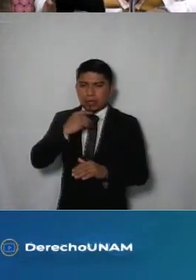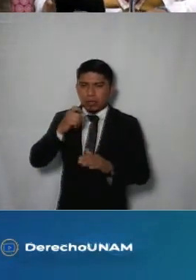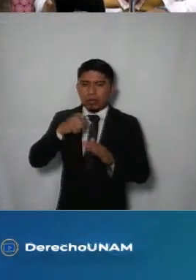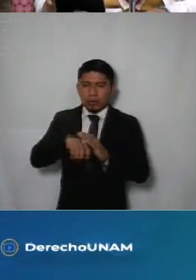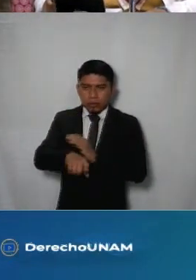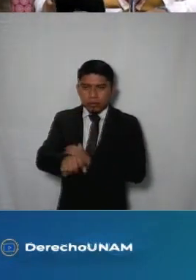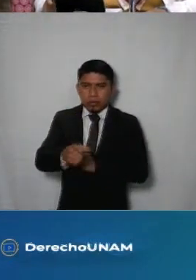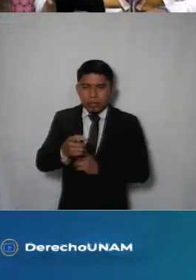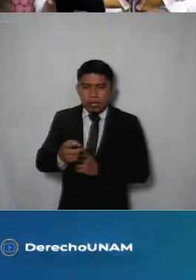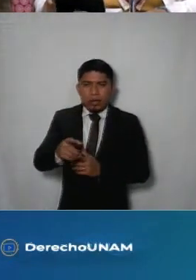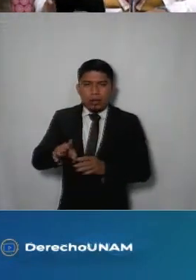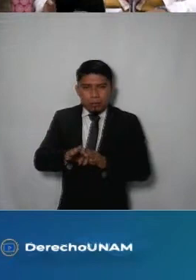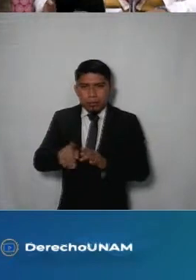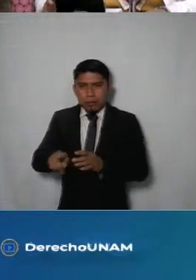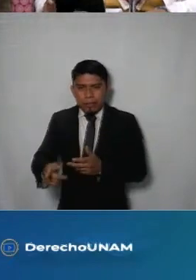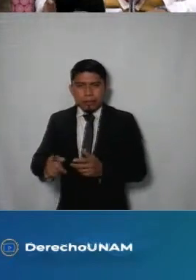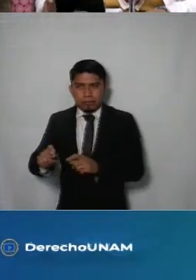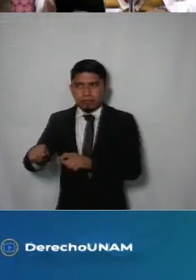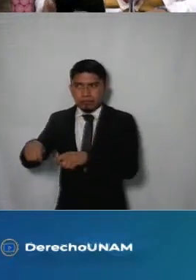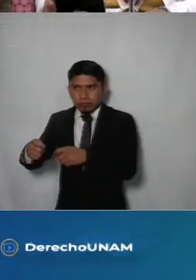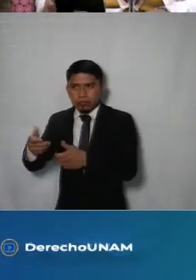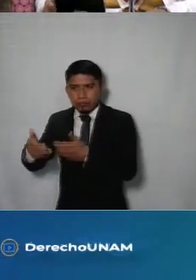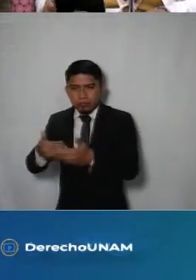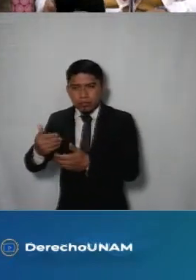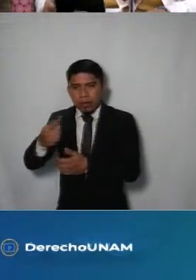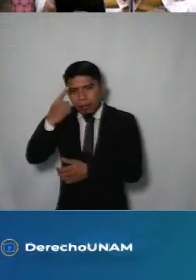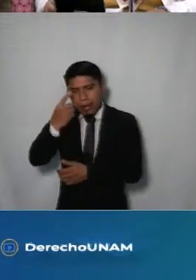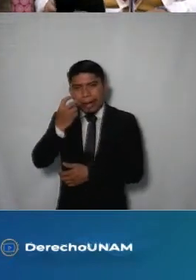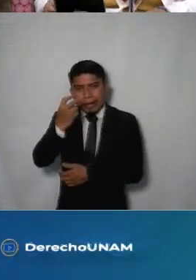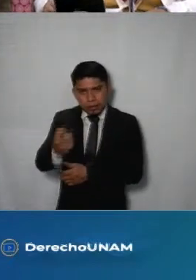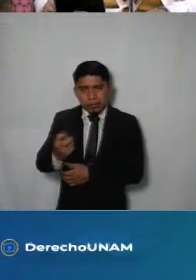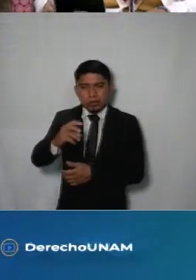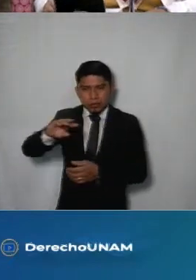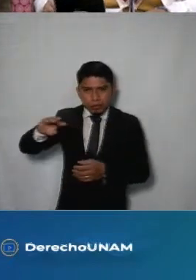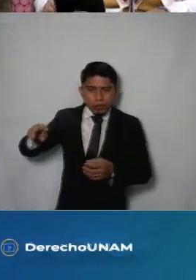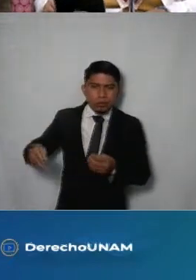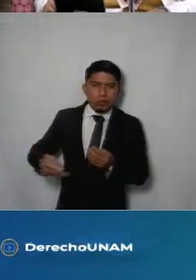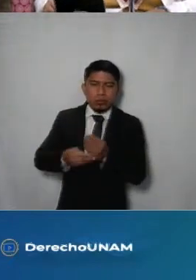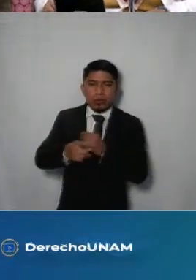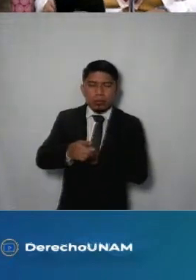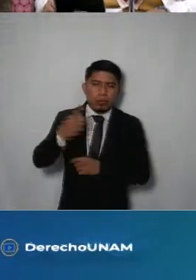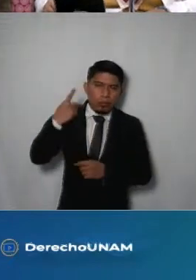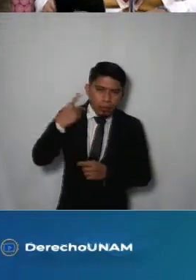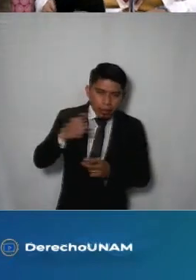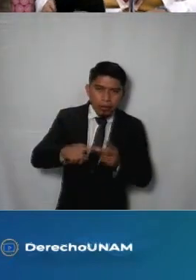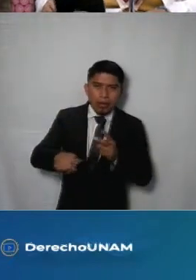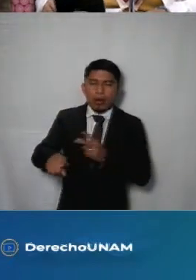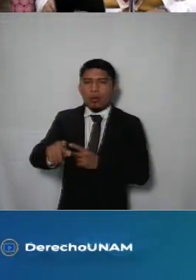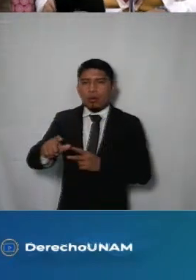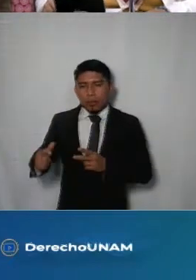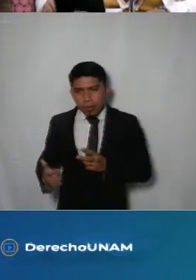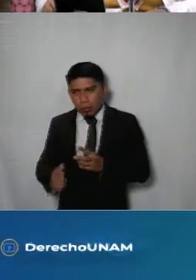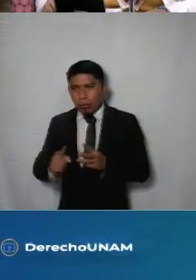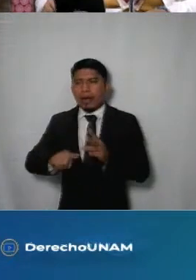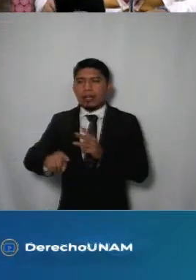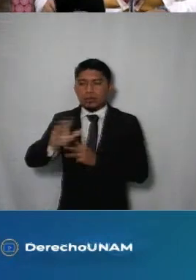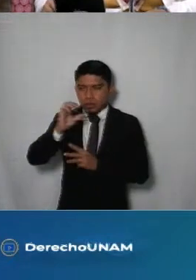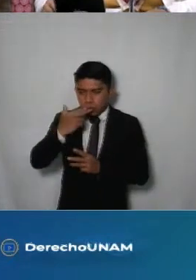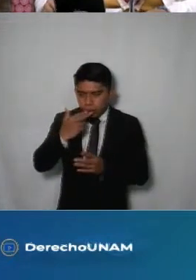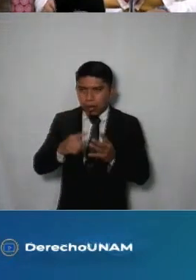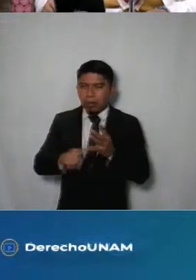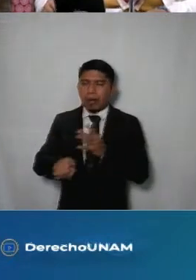anticorrupción tanto activo como funcional a esto se suma que como en Puebla Guanajuato Chihuahua